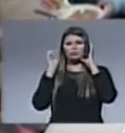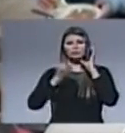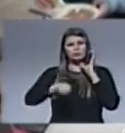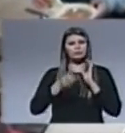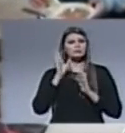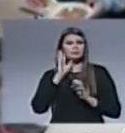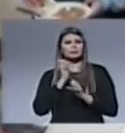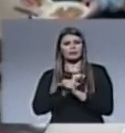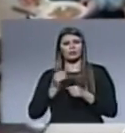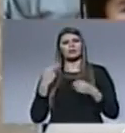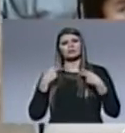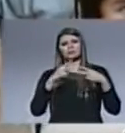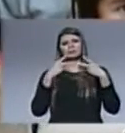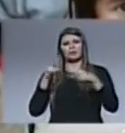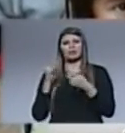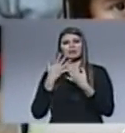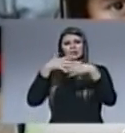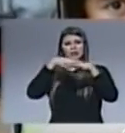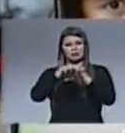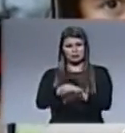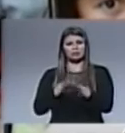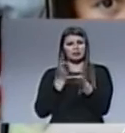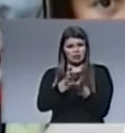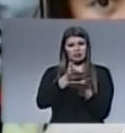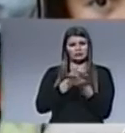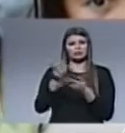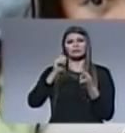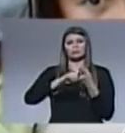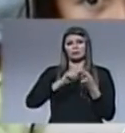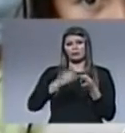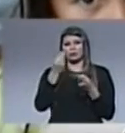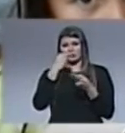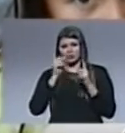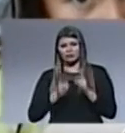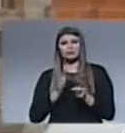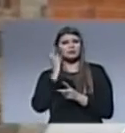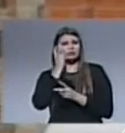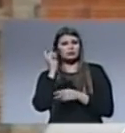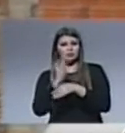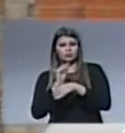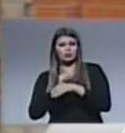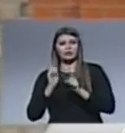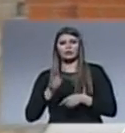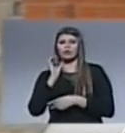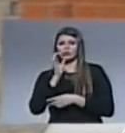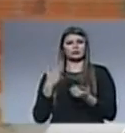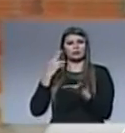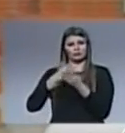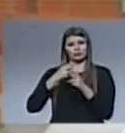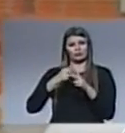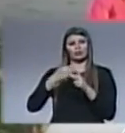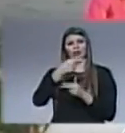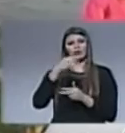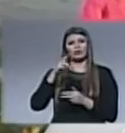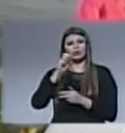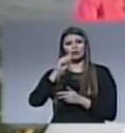médica que posee un enfoque integral, ya que atienden en los ámbitos de nutrición, psicopedagogía y consejería familiar. Todo está